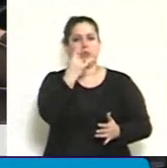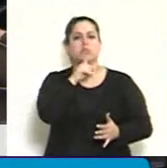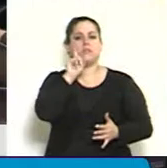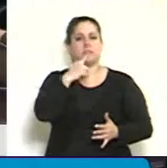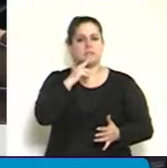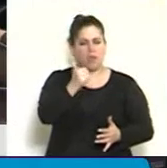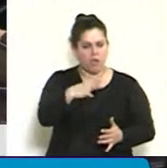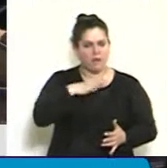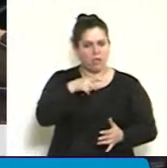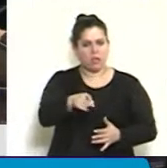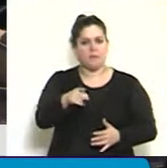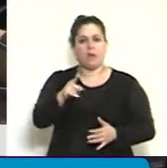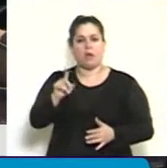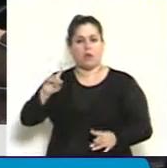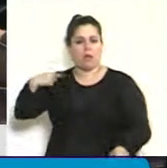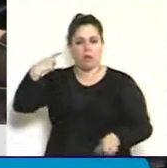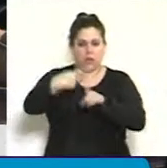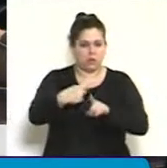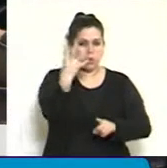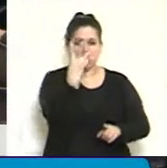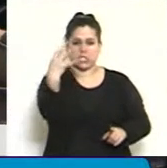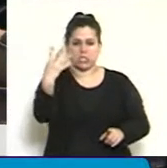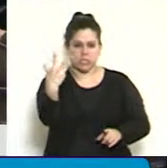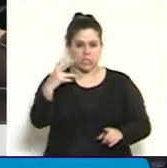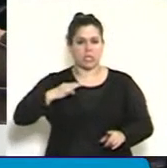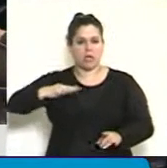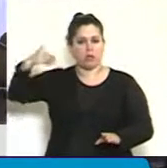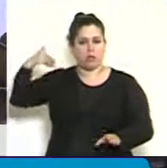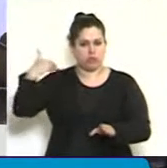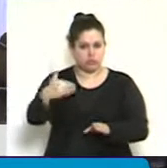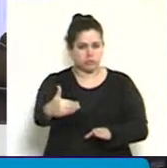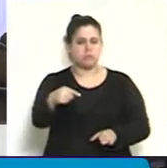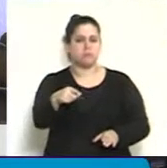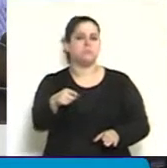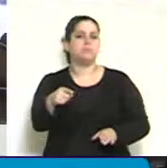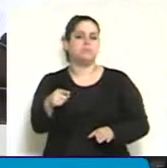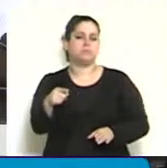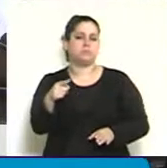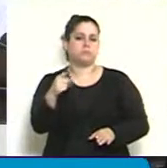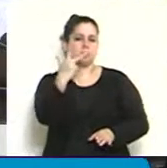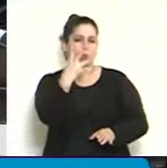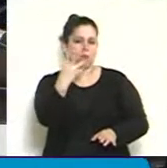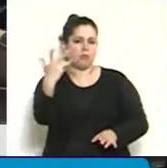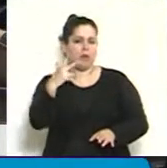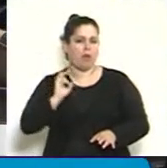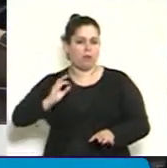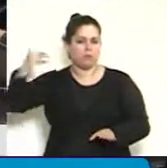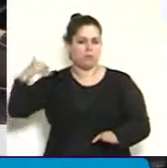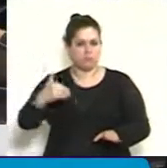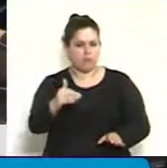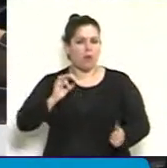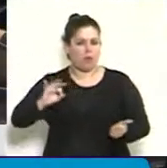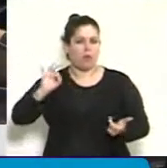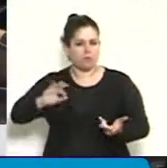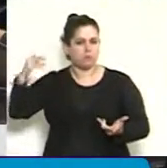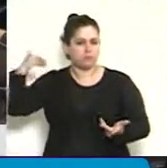43 años de aquella fecha, señor Presidente, en la que a lo largo de todos estos años